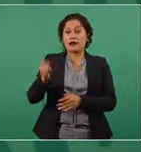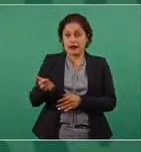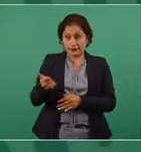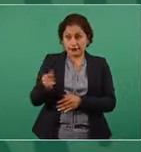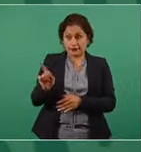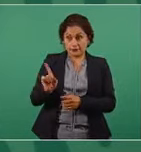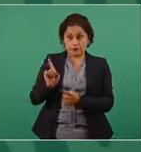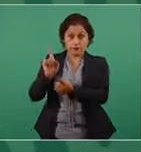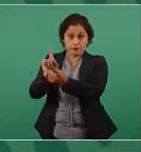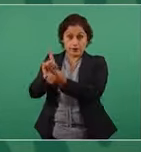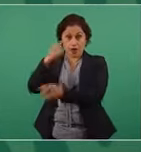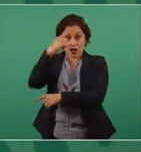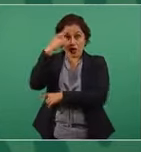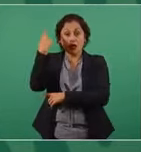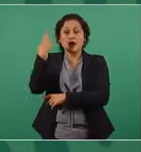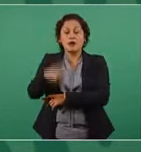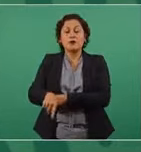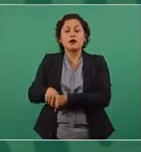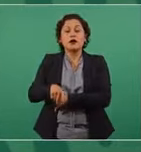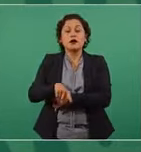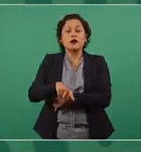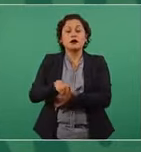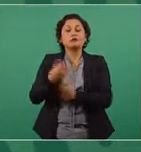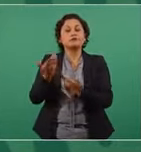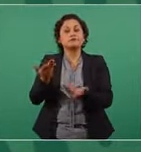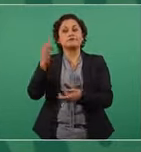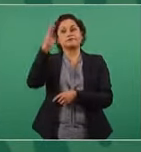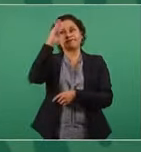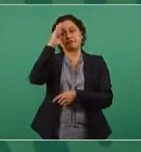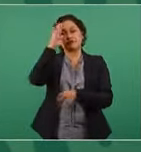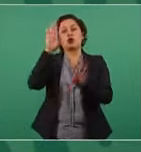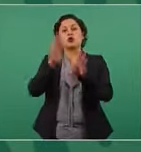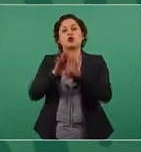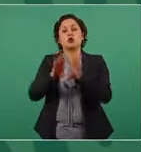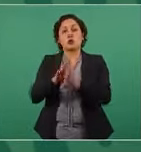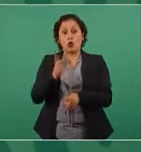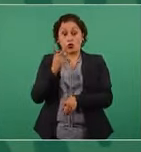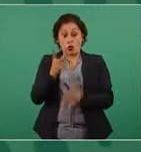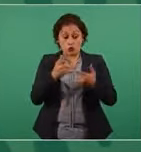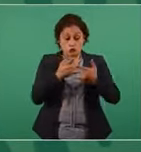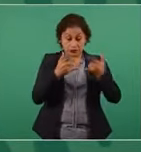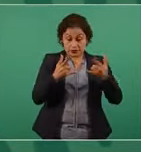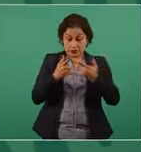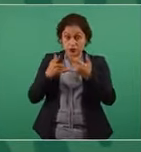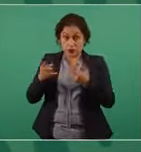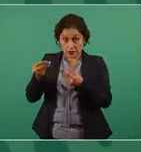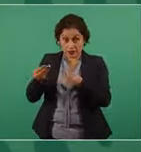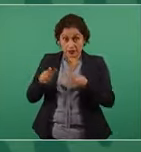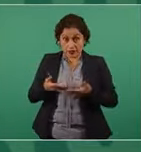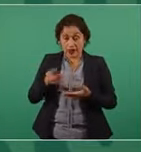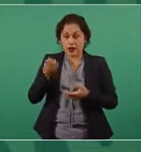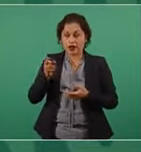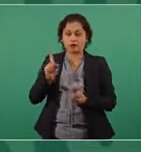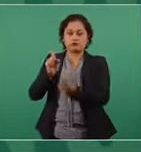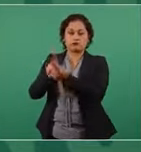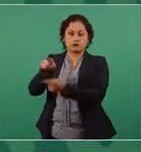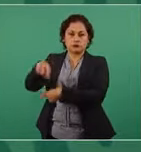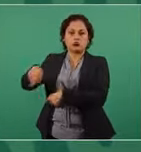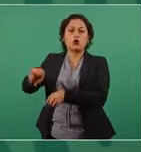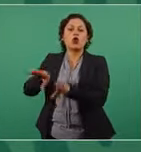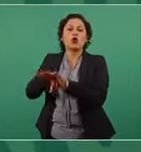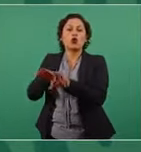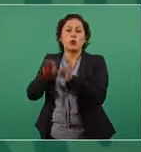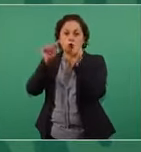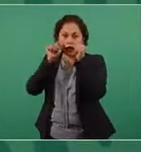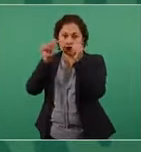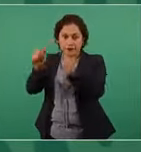la forma de que se atiendan los dos casos en lo que